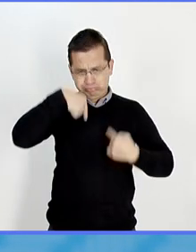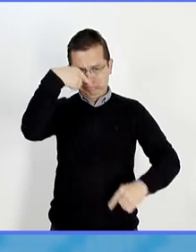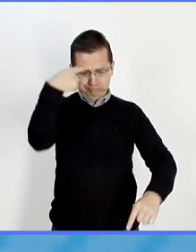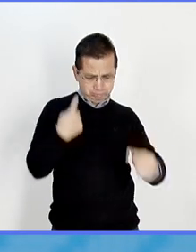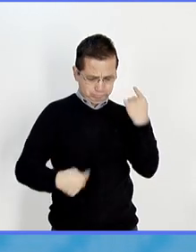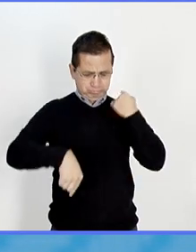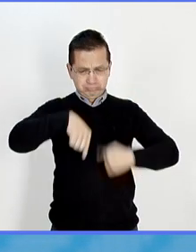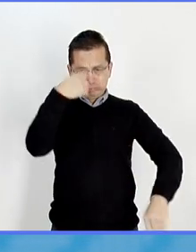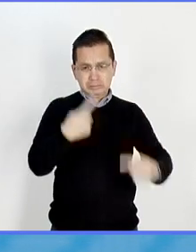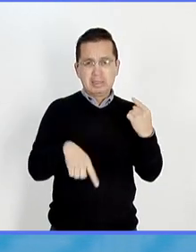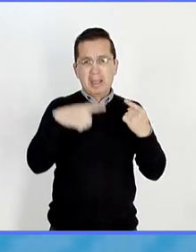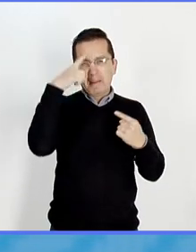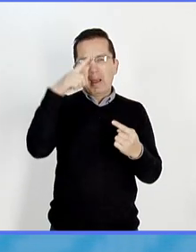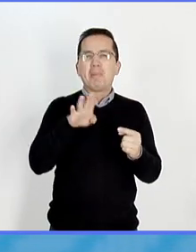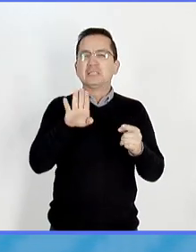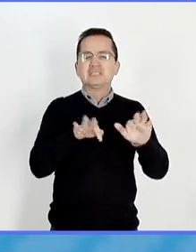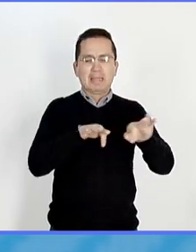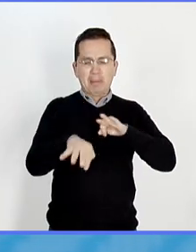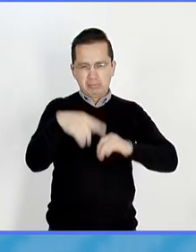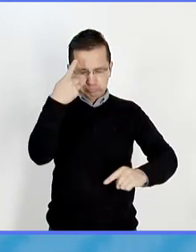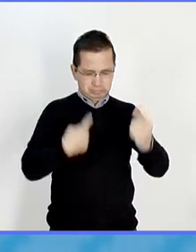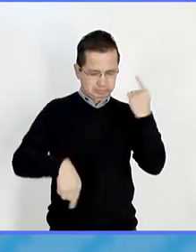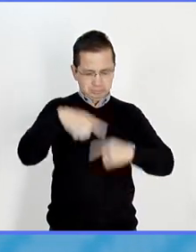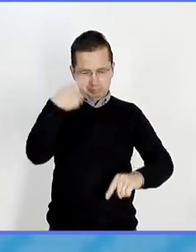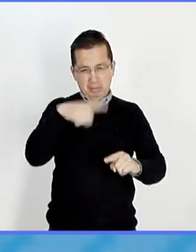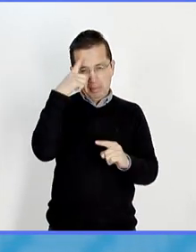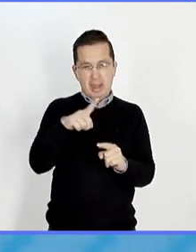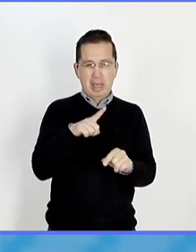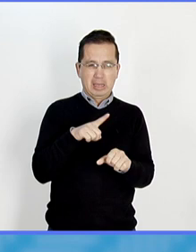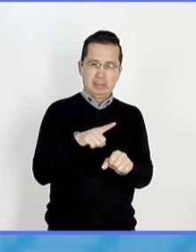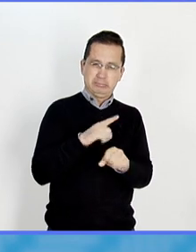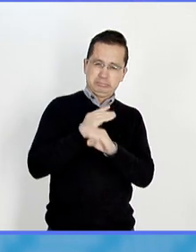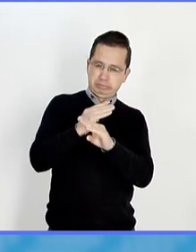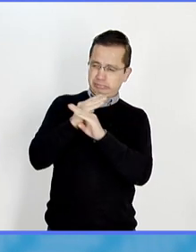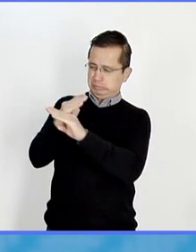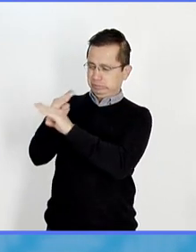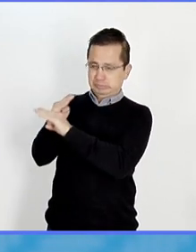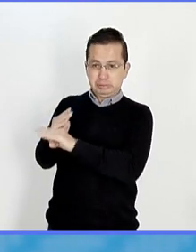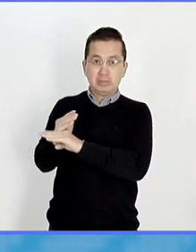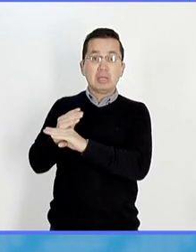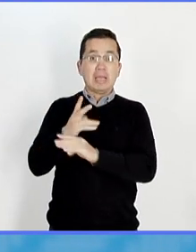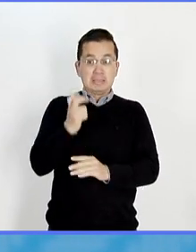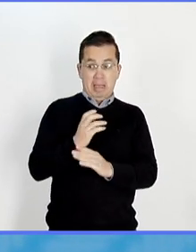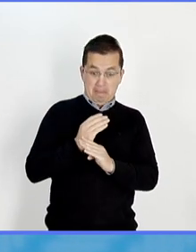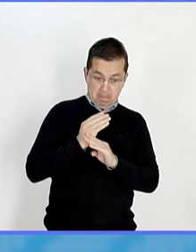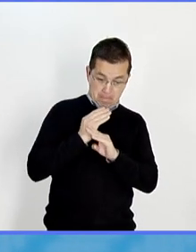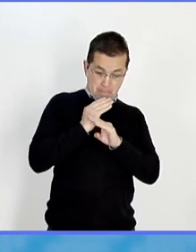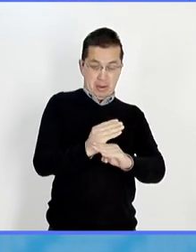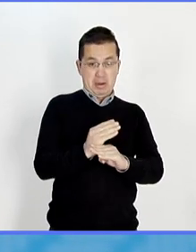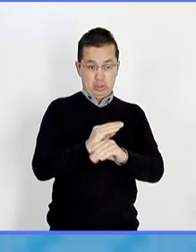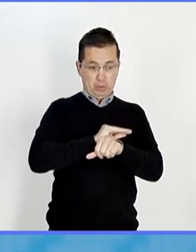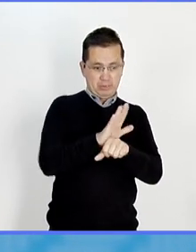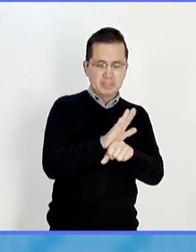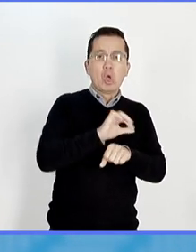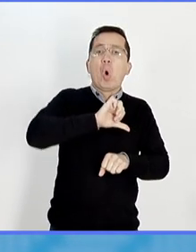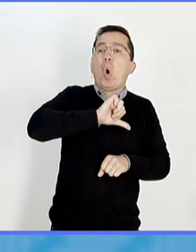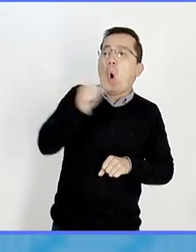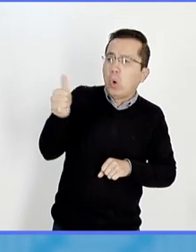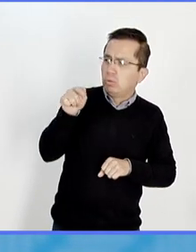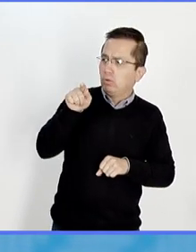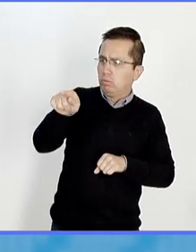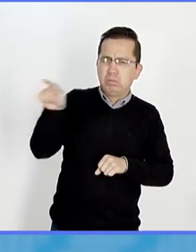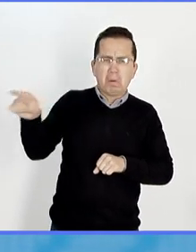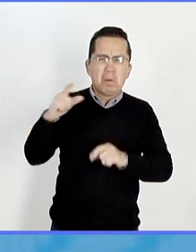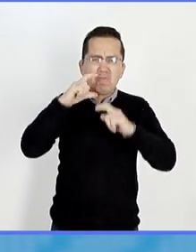antivirales que resultan en una protección contra otros virus. Los otros virus que te pudiesen infectar, a los que estuvieras expuesta, por ejemplo,